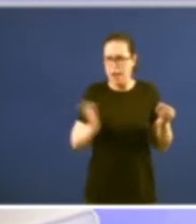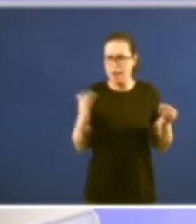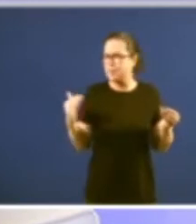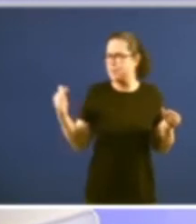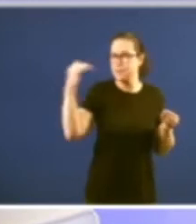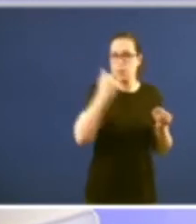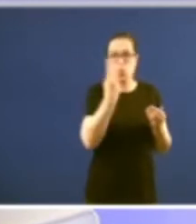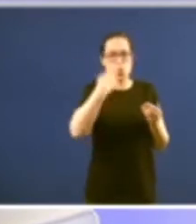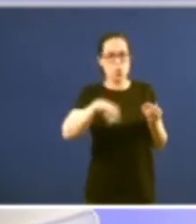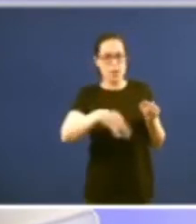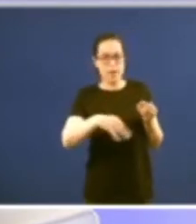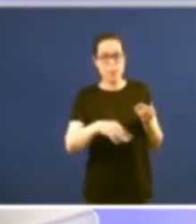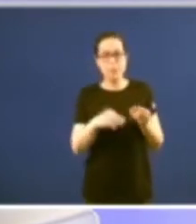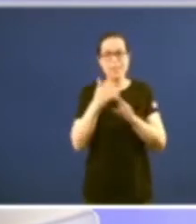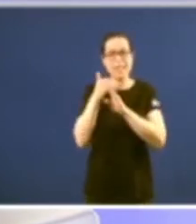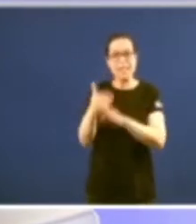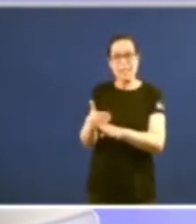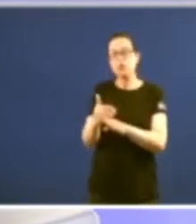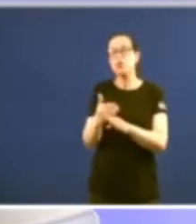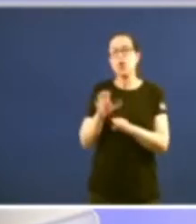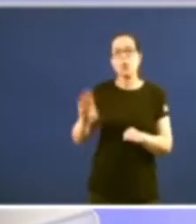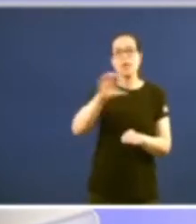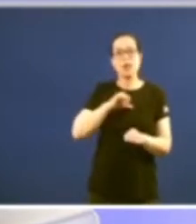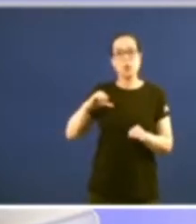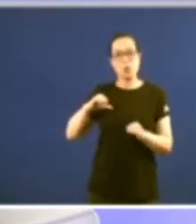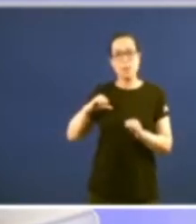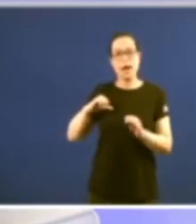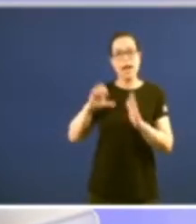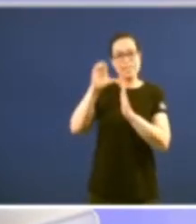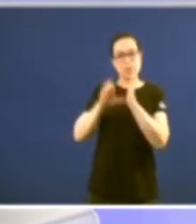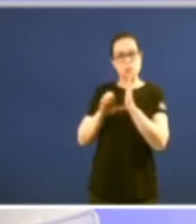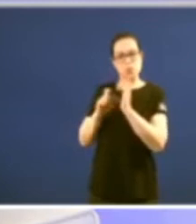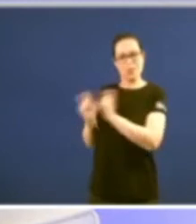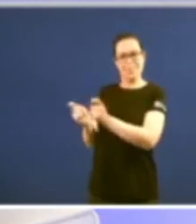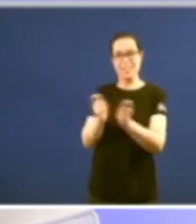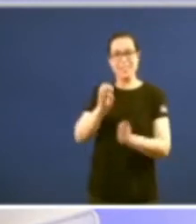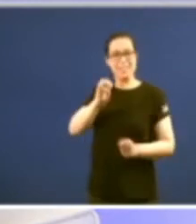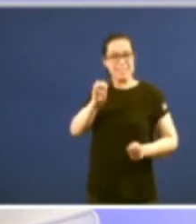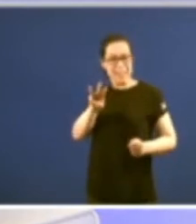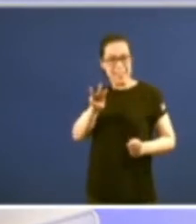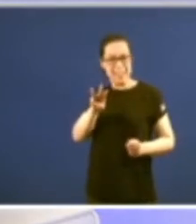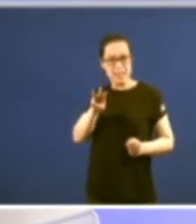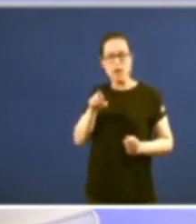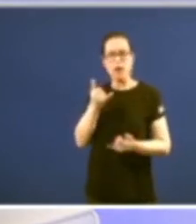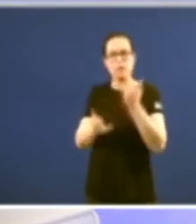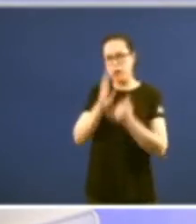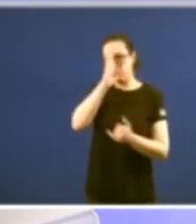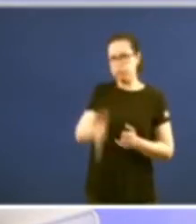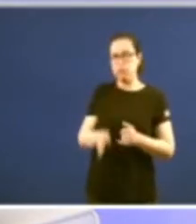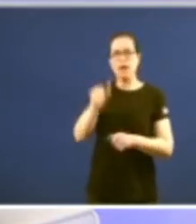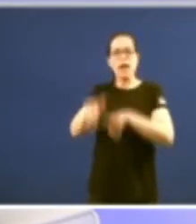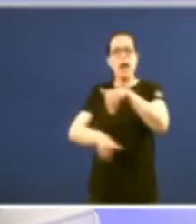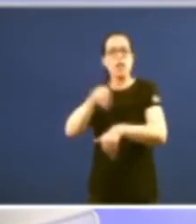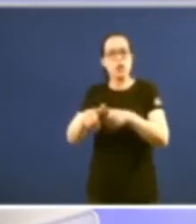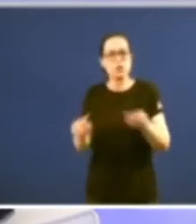as trece comunidades autónomas que non acceden a autonomía pola vía 251 celebran eleccións na mesma data de tal